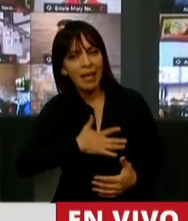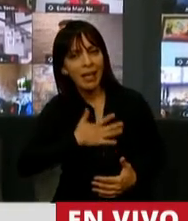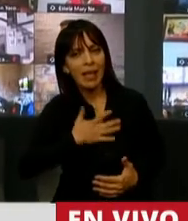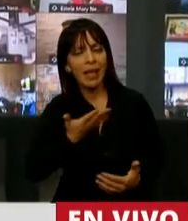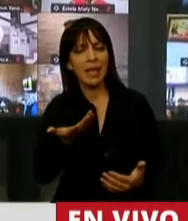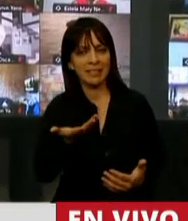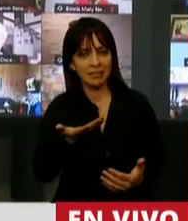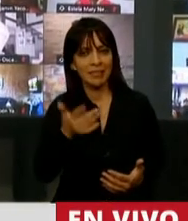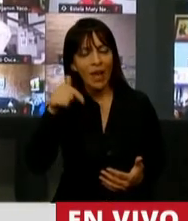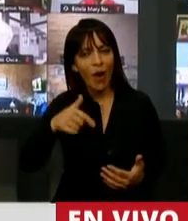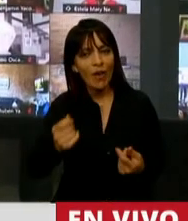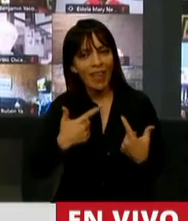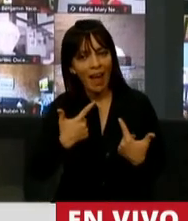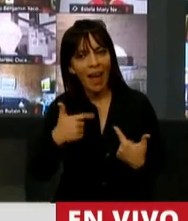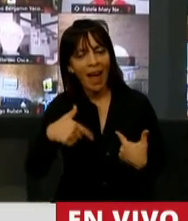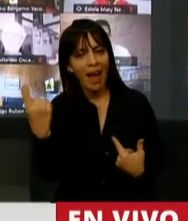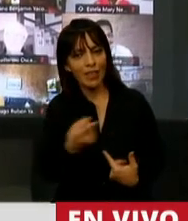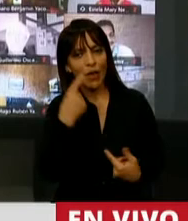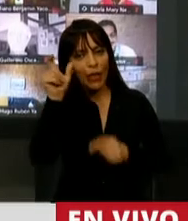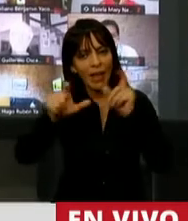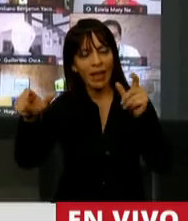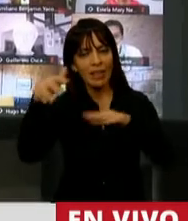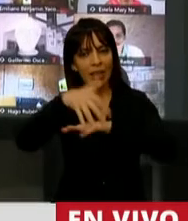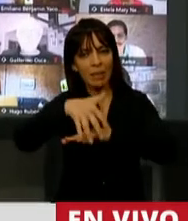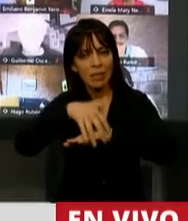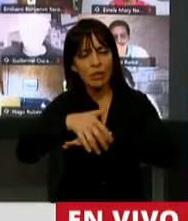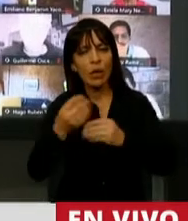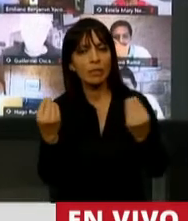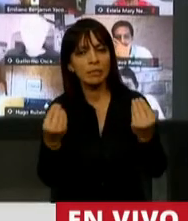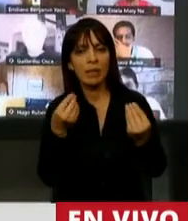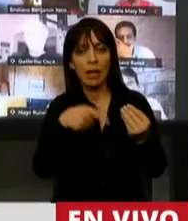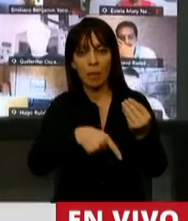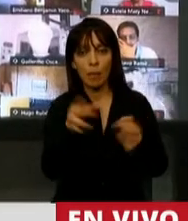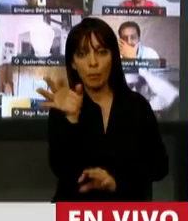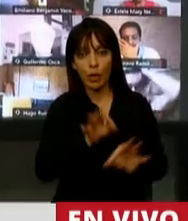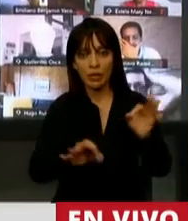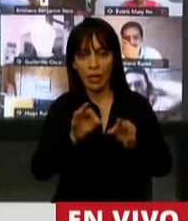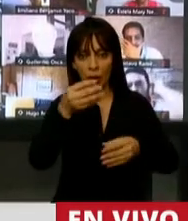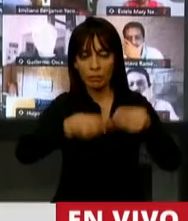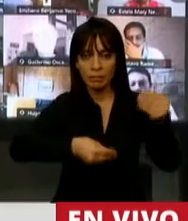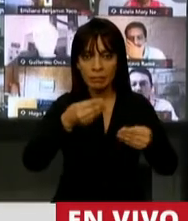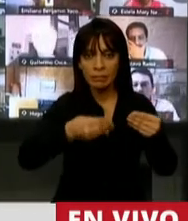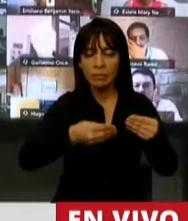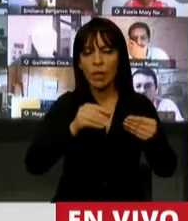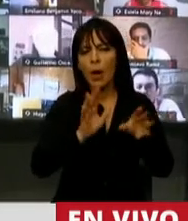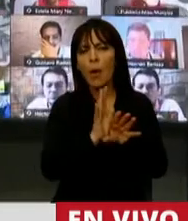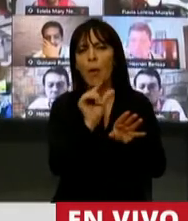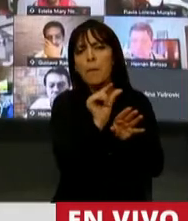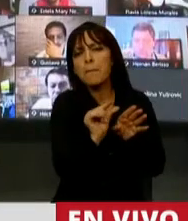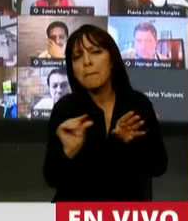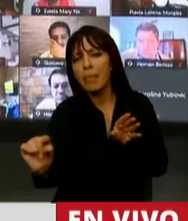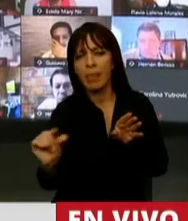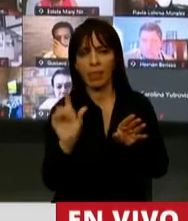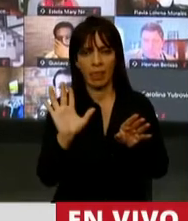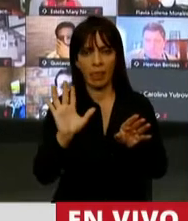hoy también a todos los misioneros que este proyecto, esta partecita del presupuesto que nosotros